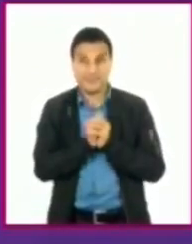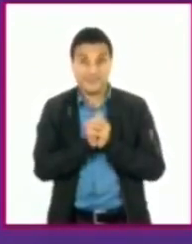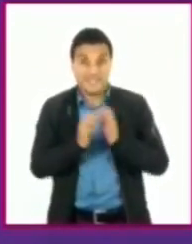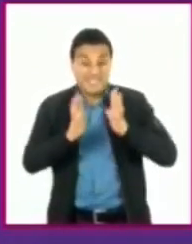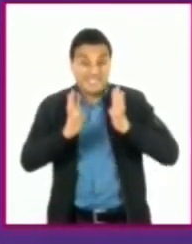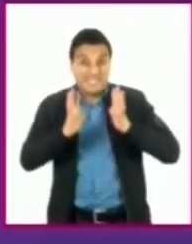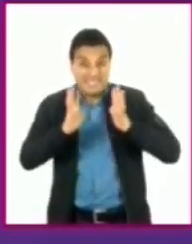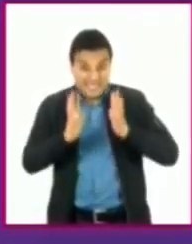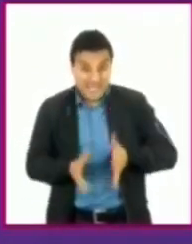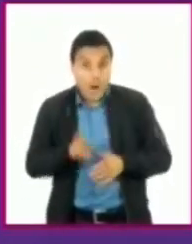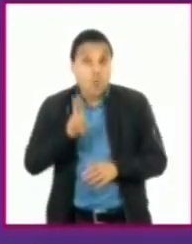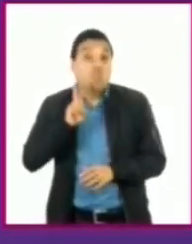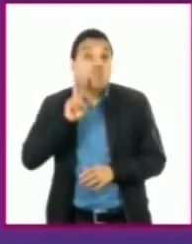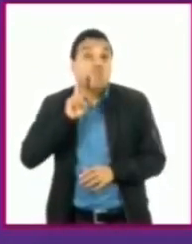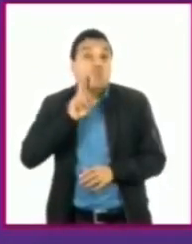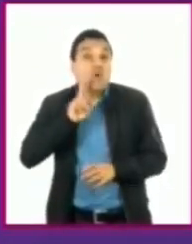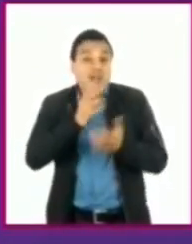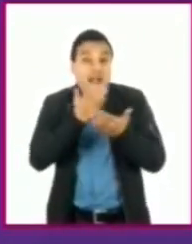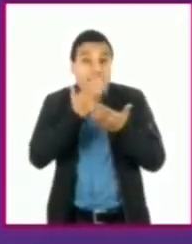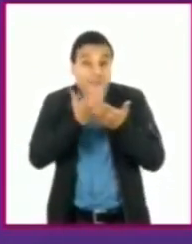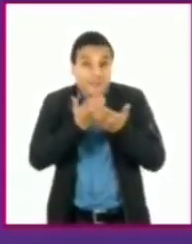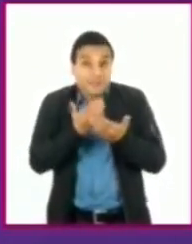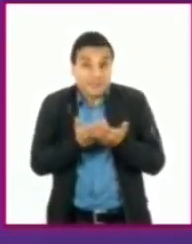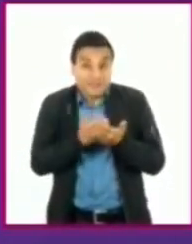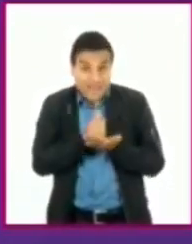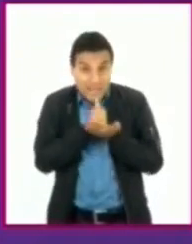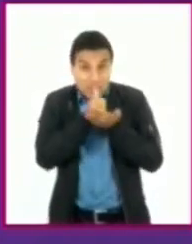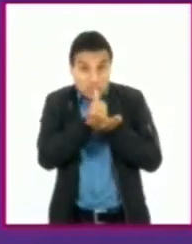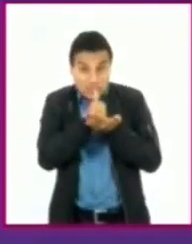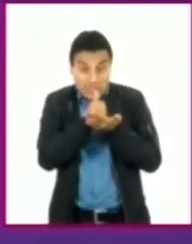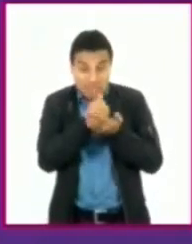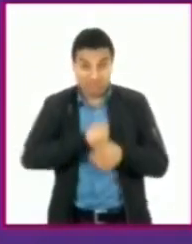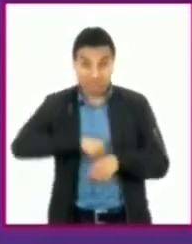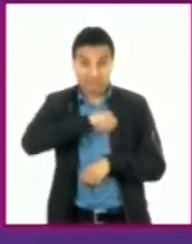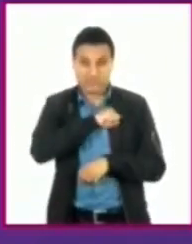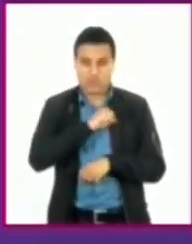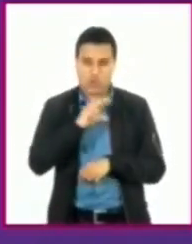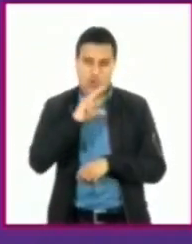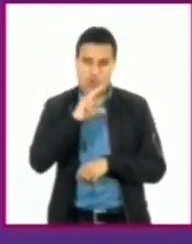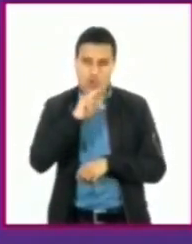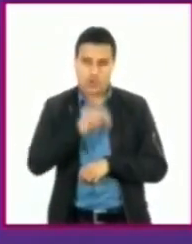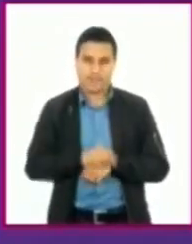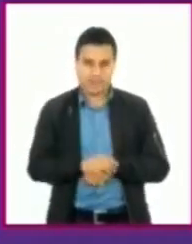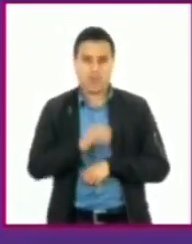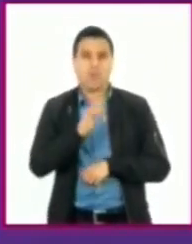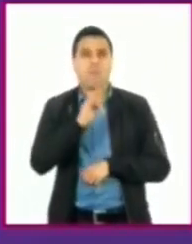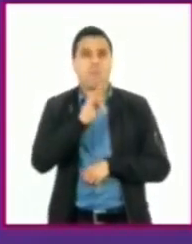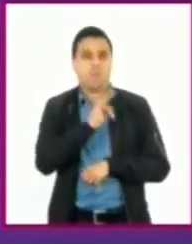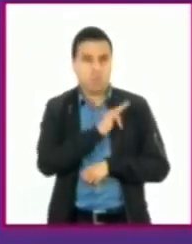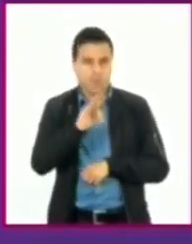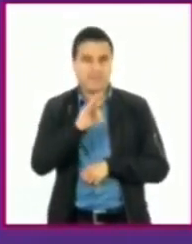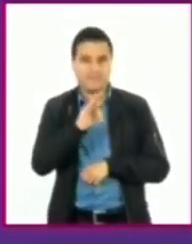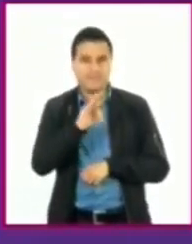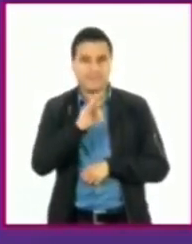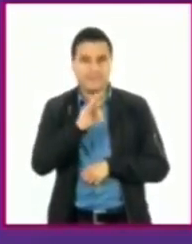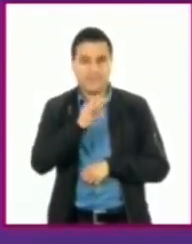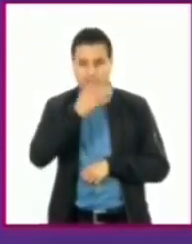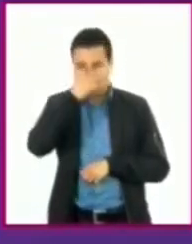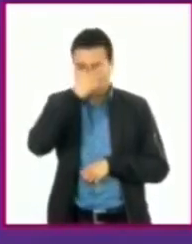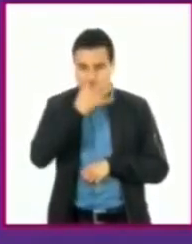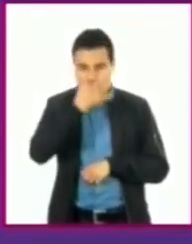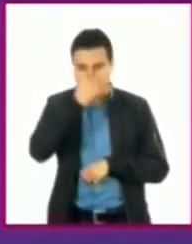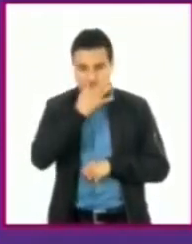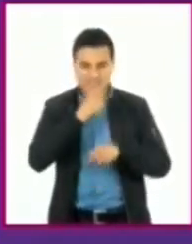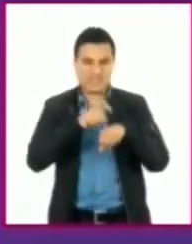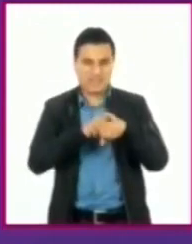como tal que evite los cuadros como tal de resfriado, pero sí puede acortar el periodo de la duración de dichos resfriados. Entonces